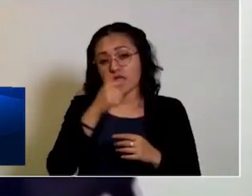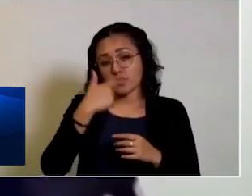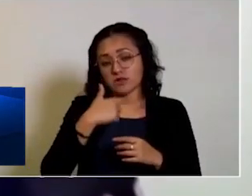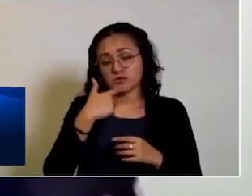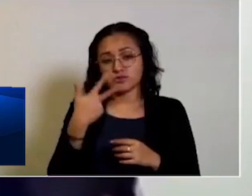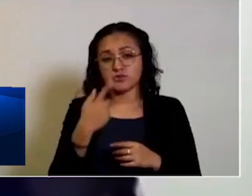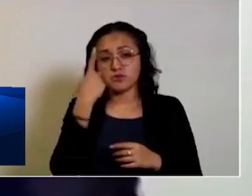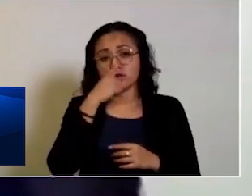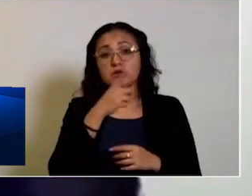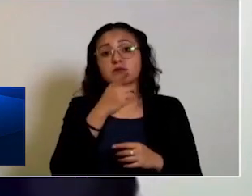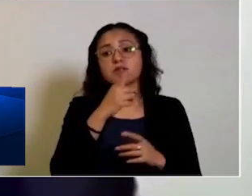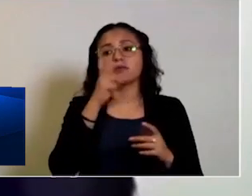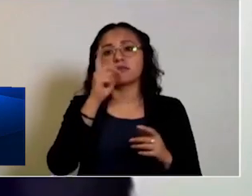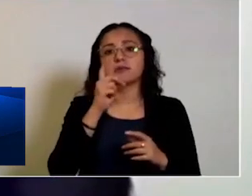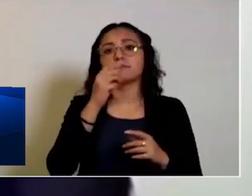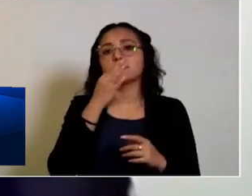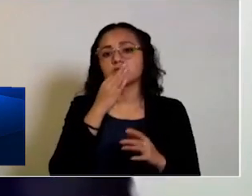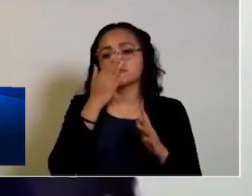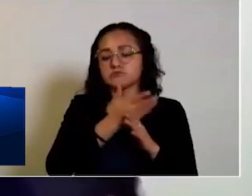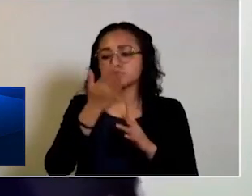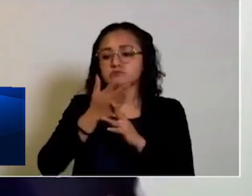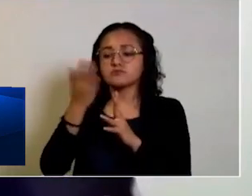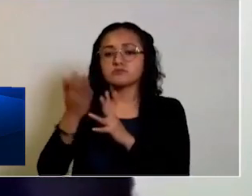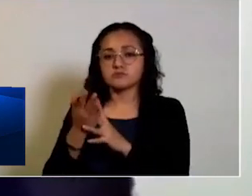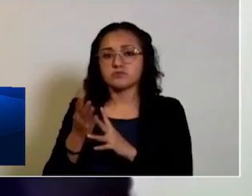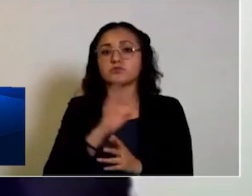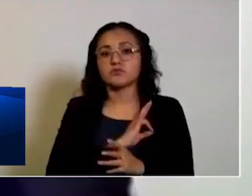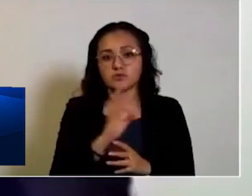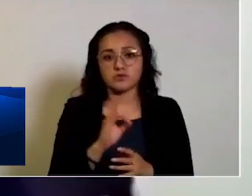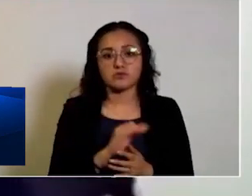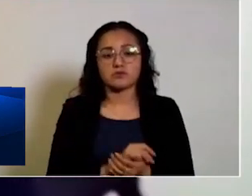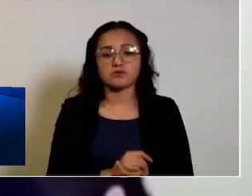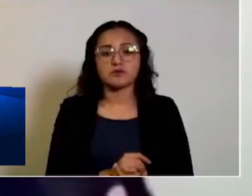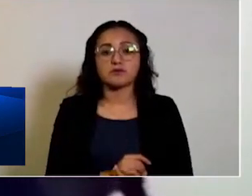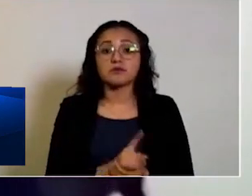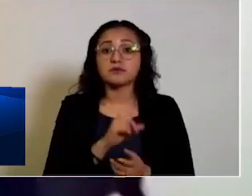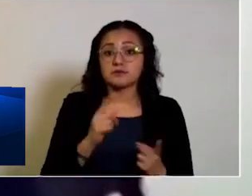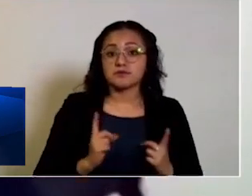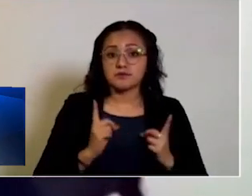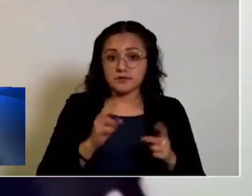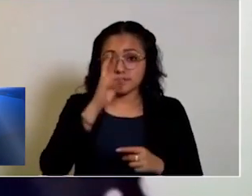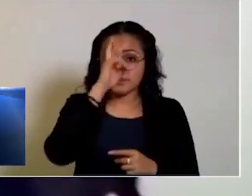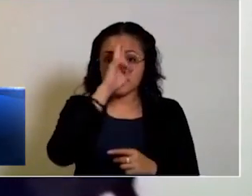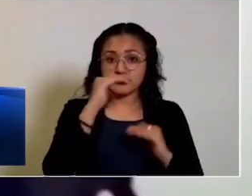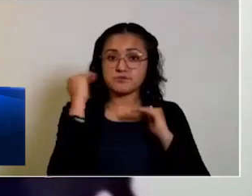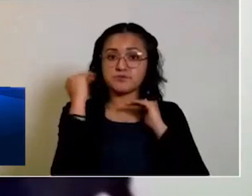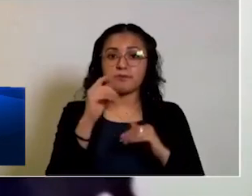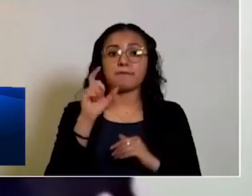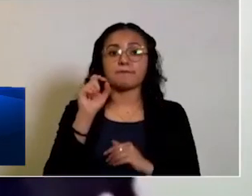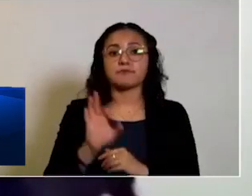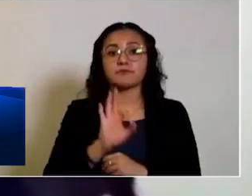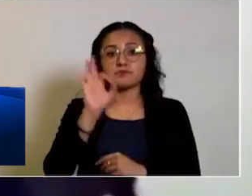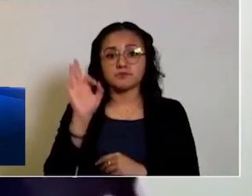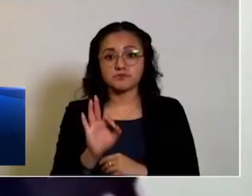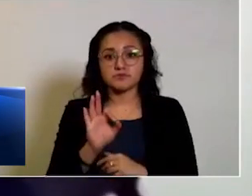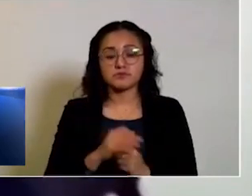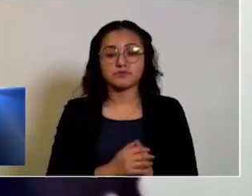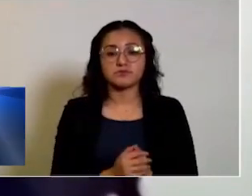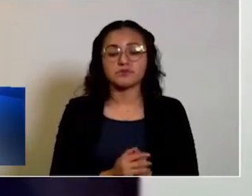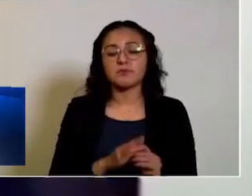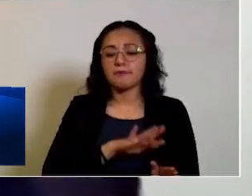intervalos de 30 minutos entre una cita y otra. Se debe respetar el aforo máximo del 20%.